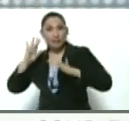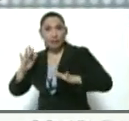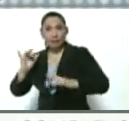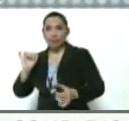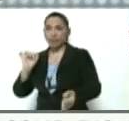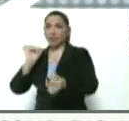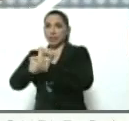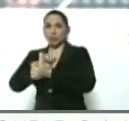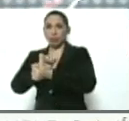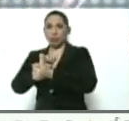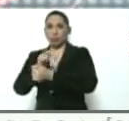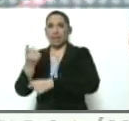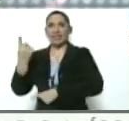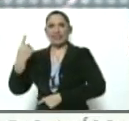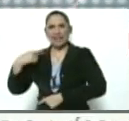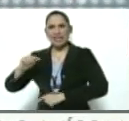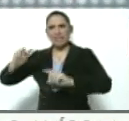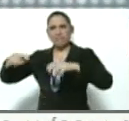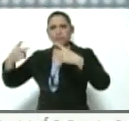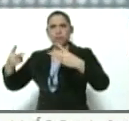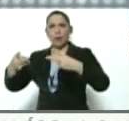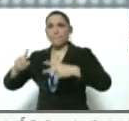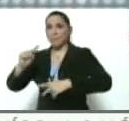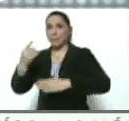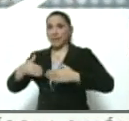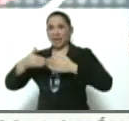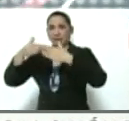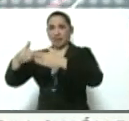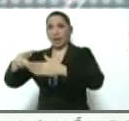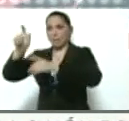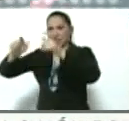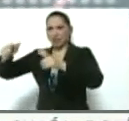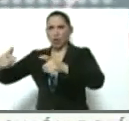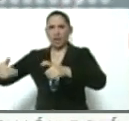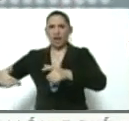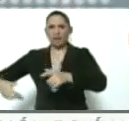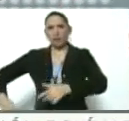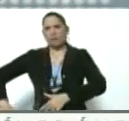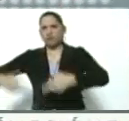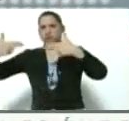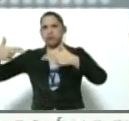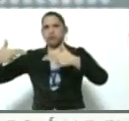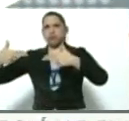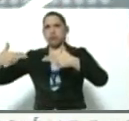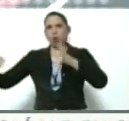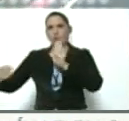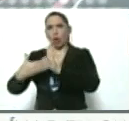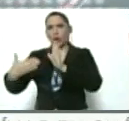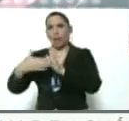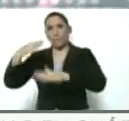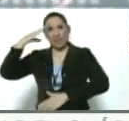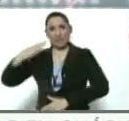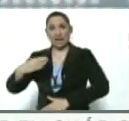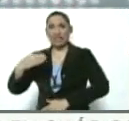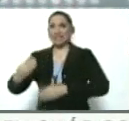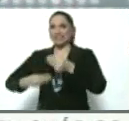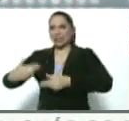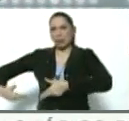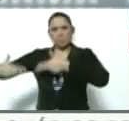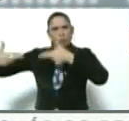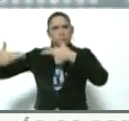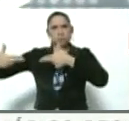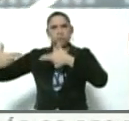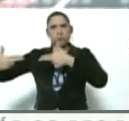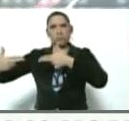venían en la vanguardia en la primera lancha, estas personas hacen fuego contra los efectivos militares, bueno, y se da un enfrentamiento